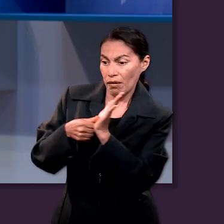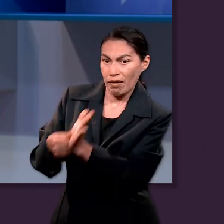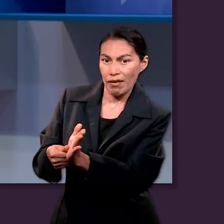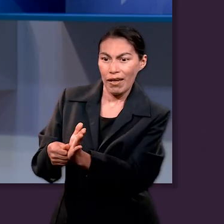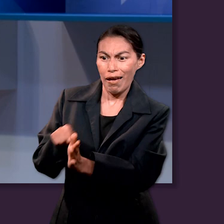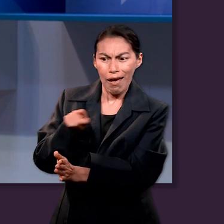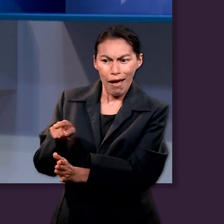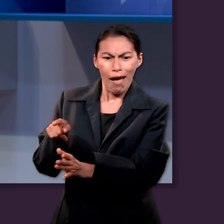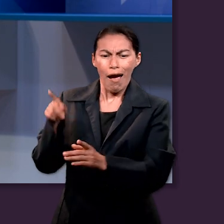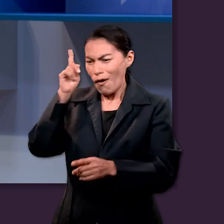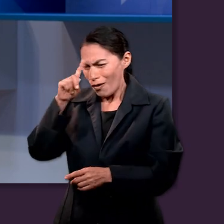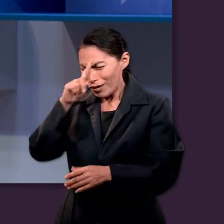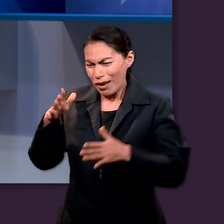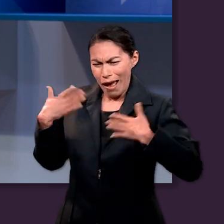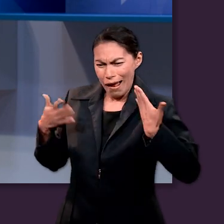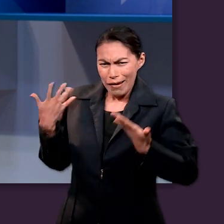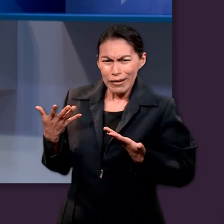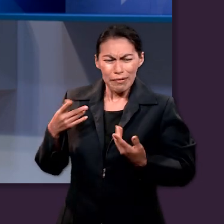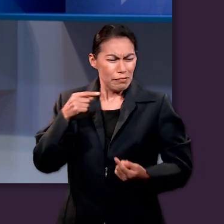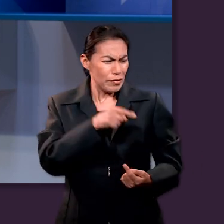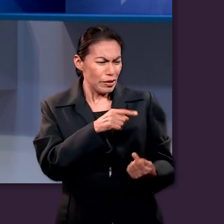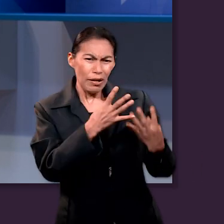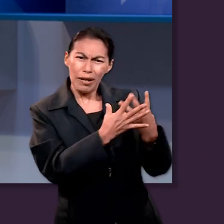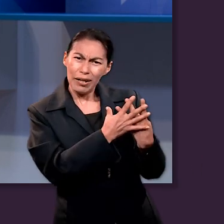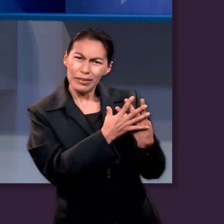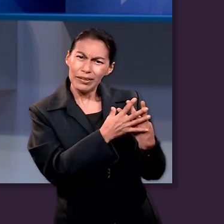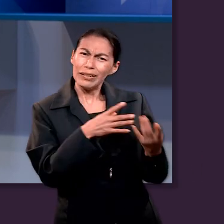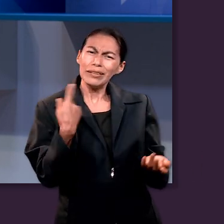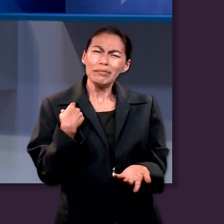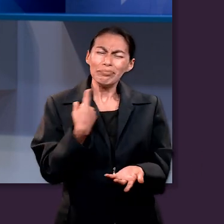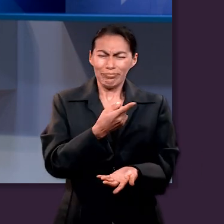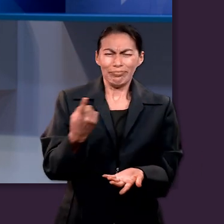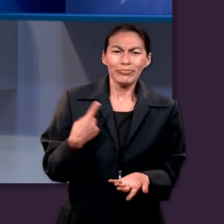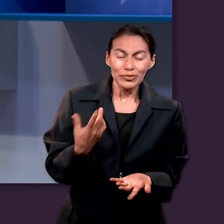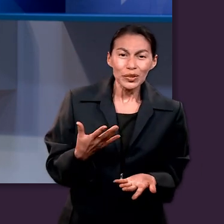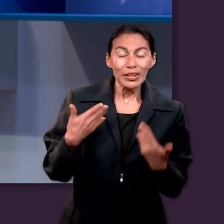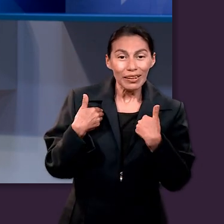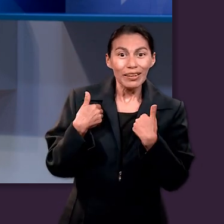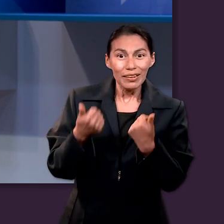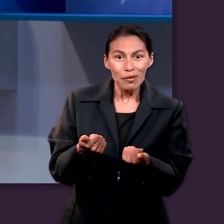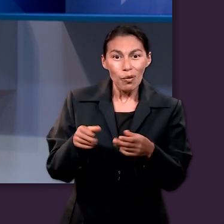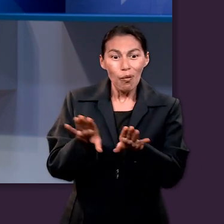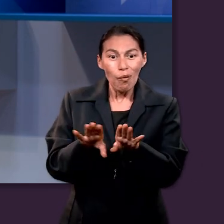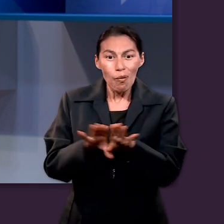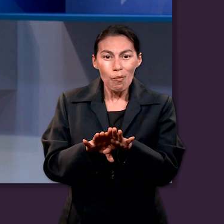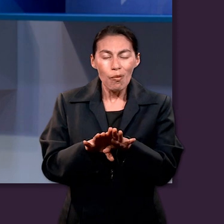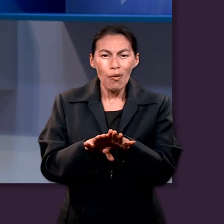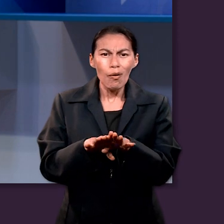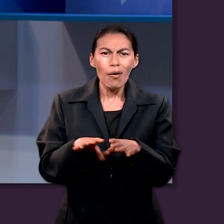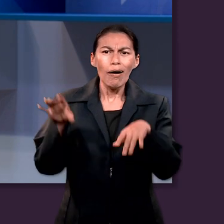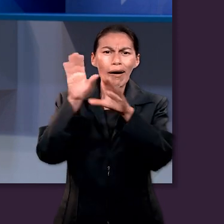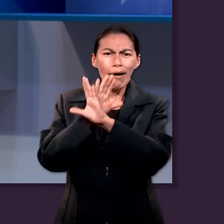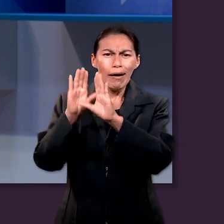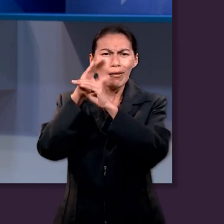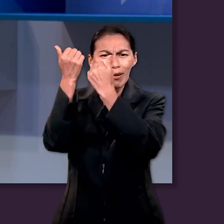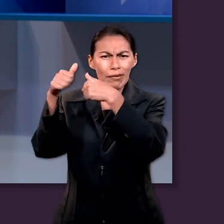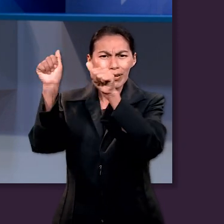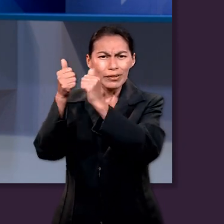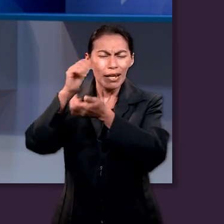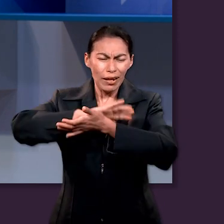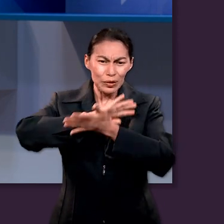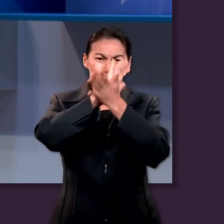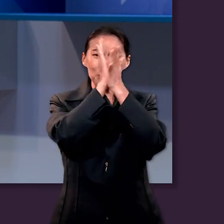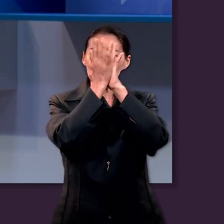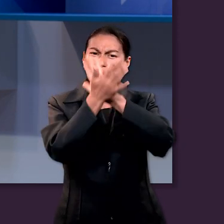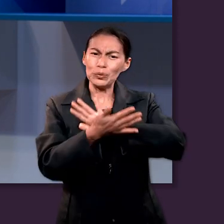nosotros podemos experimentar una situación transformadora. Y fíjense que otra cosa, ahí